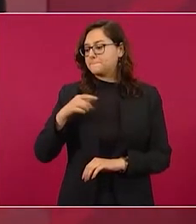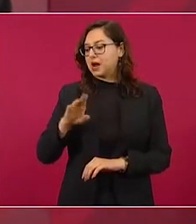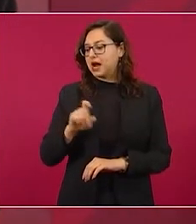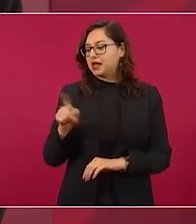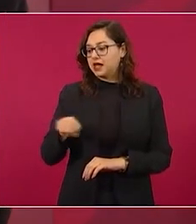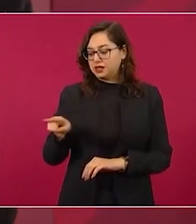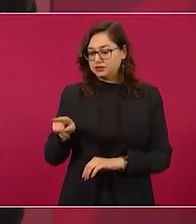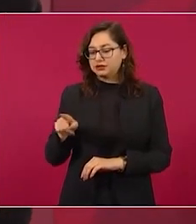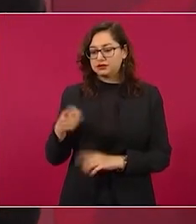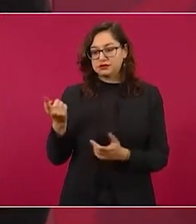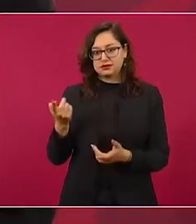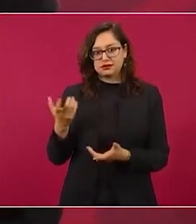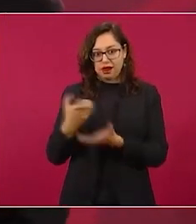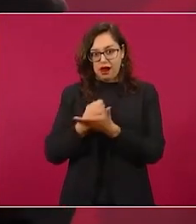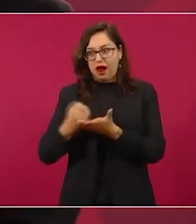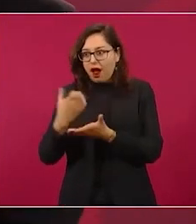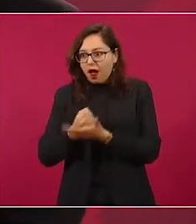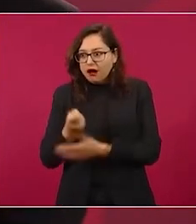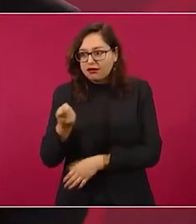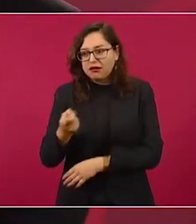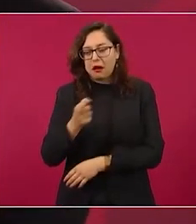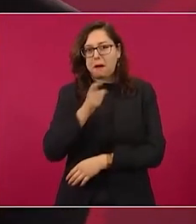llegó a cobrar eso.